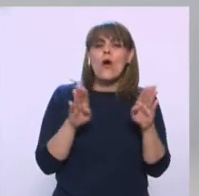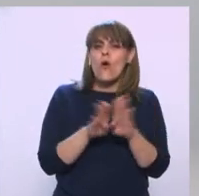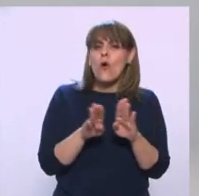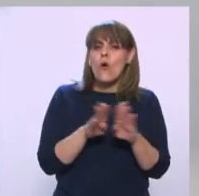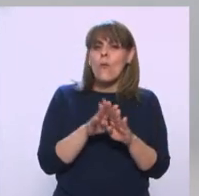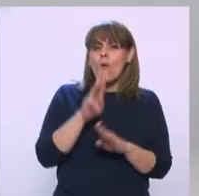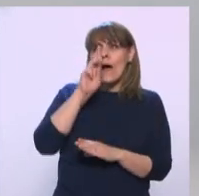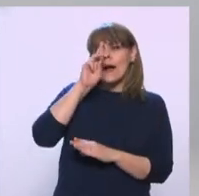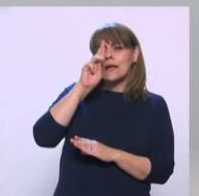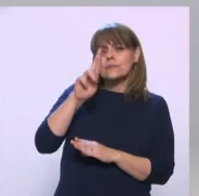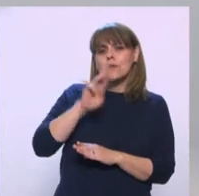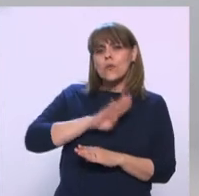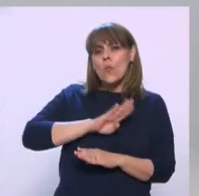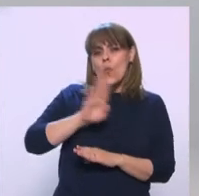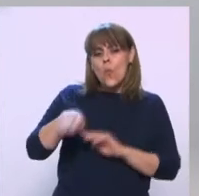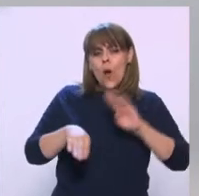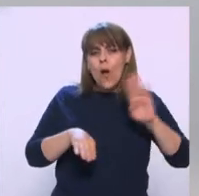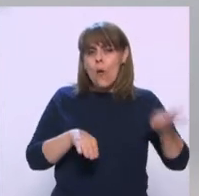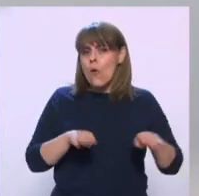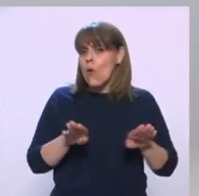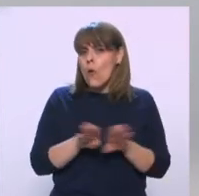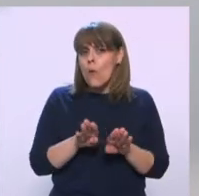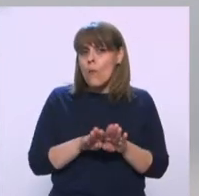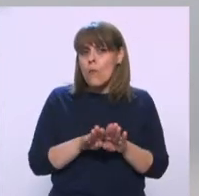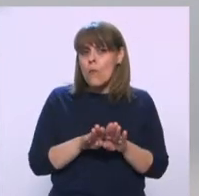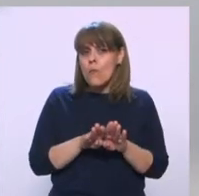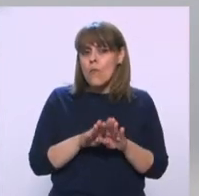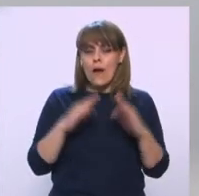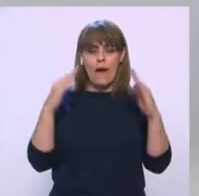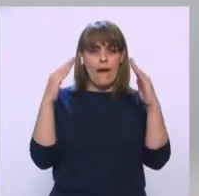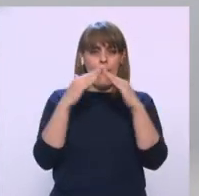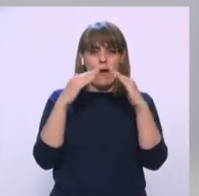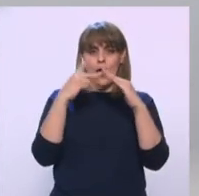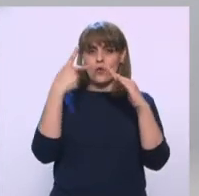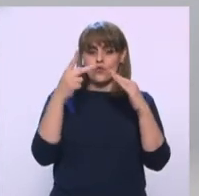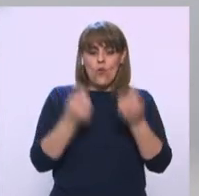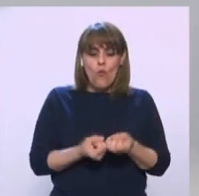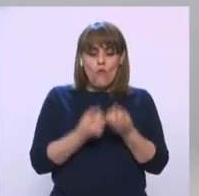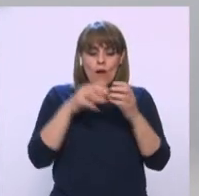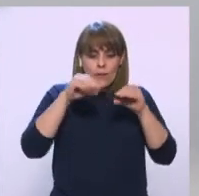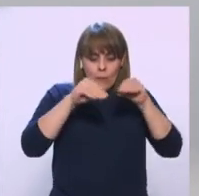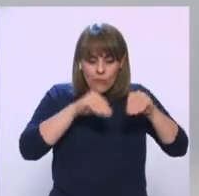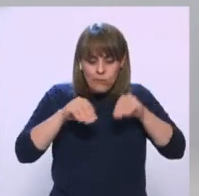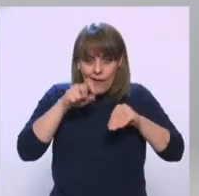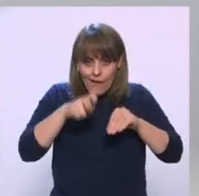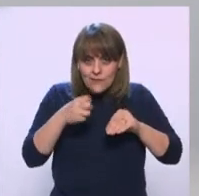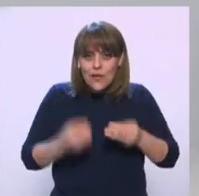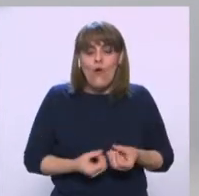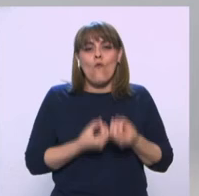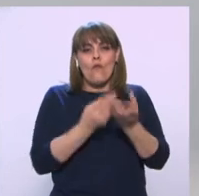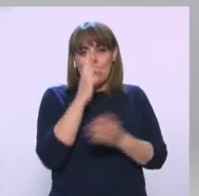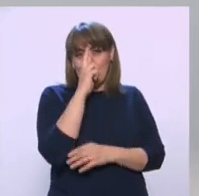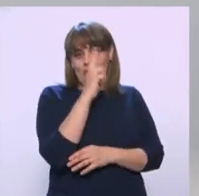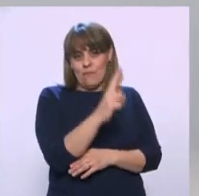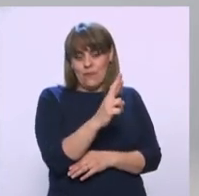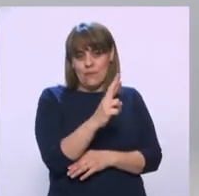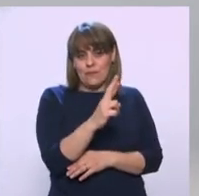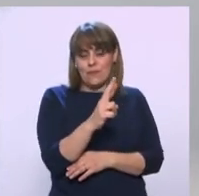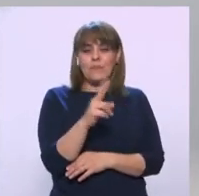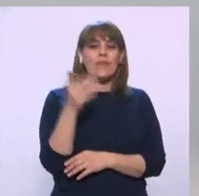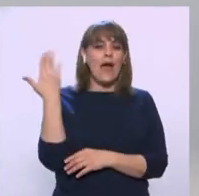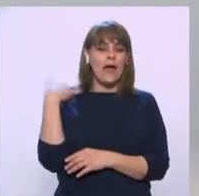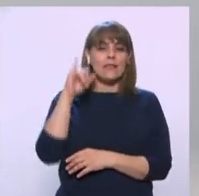honrar a nuestros muertos se hará desde el altar de muertos en casa y que en el caso, tal y como lo ha dicho